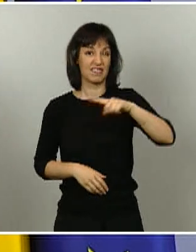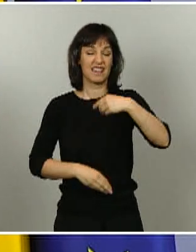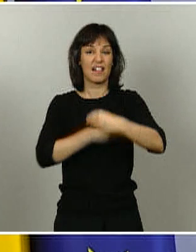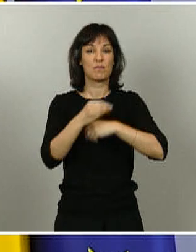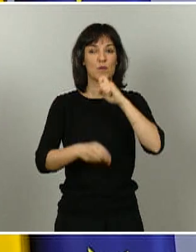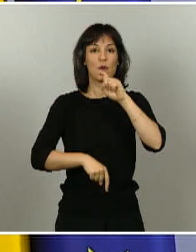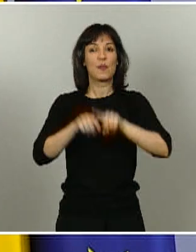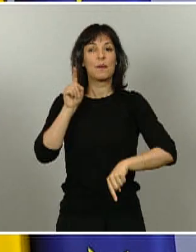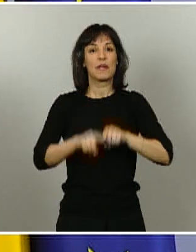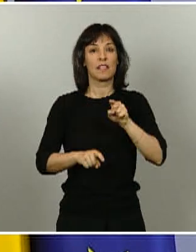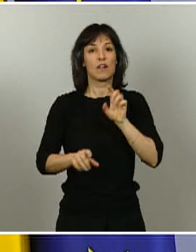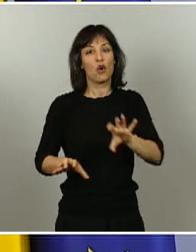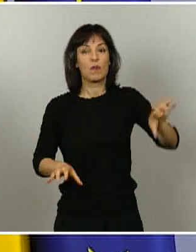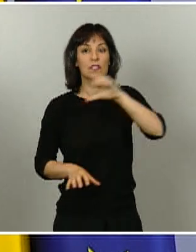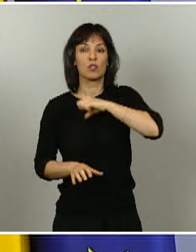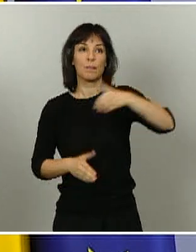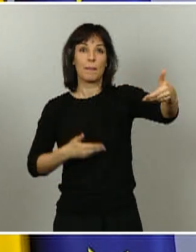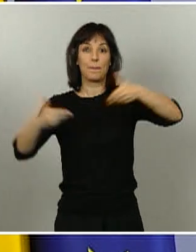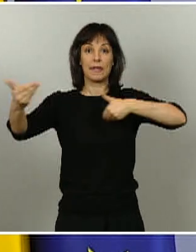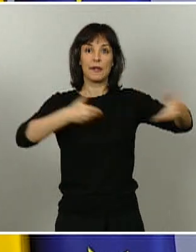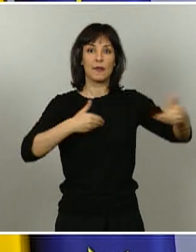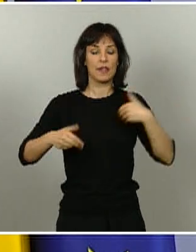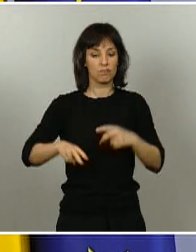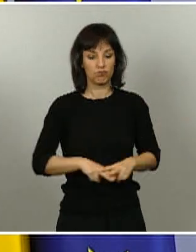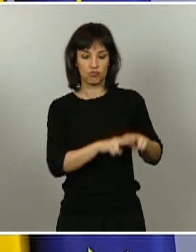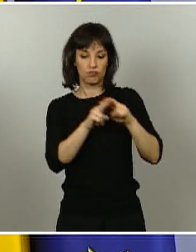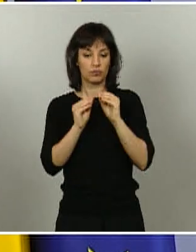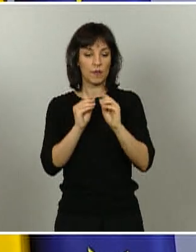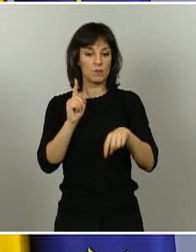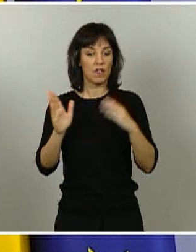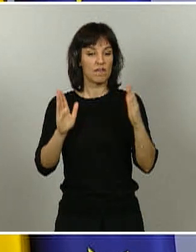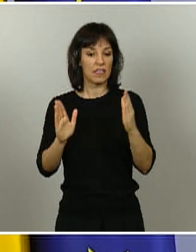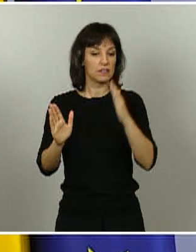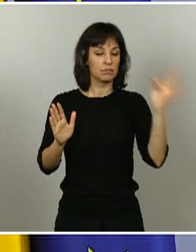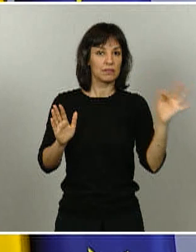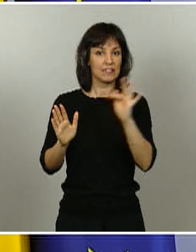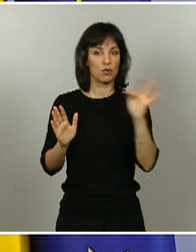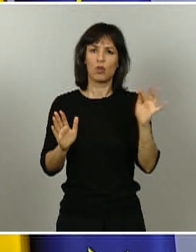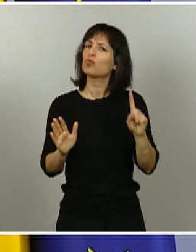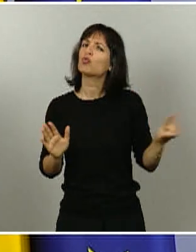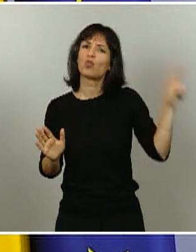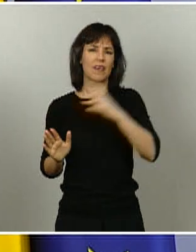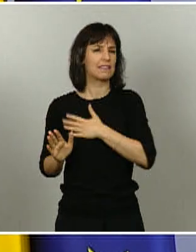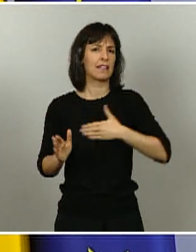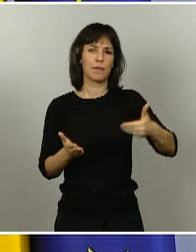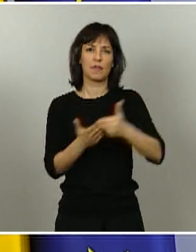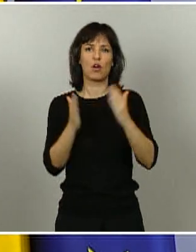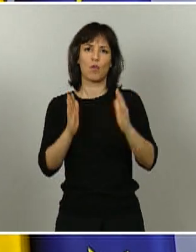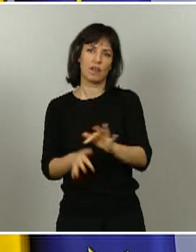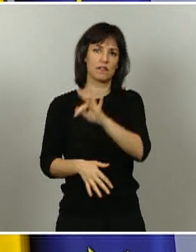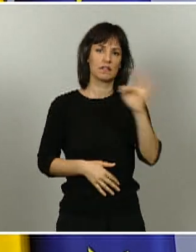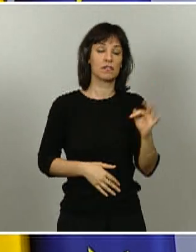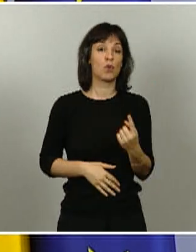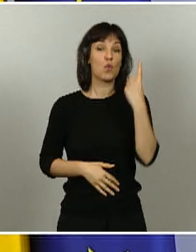que nos hacen llegar las comunidades autónomas. Todas ellas han hecho peticiones de progreso de fase, excepto la comunidad autónoma valenciana.